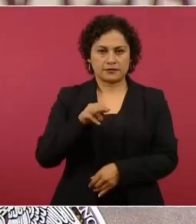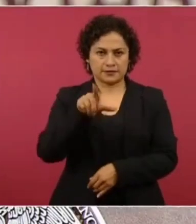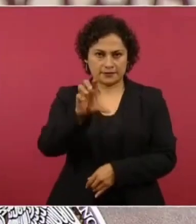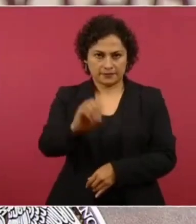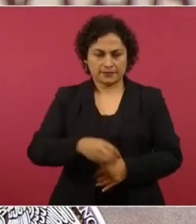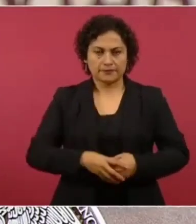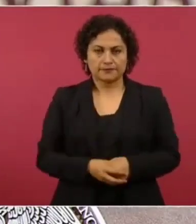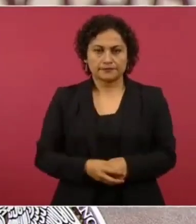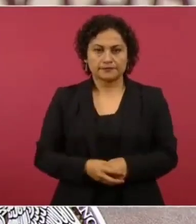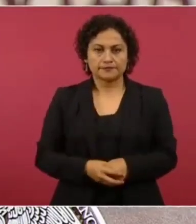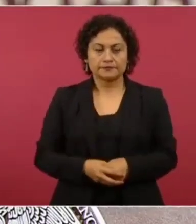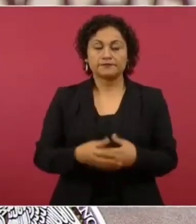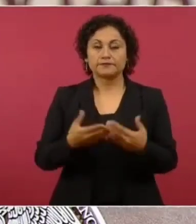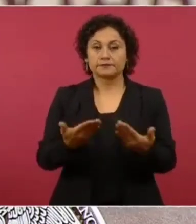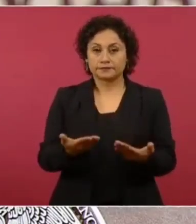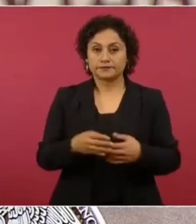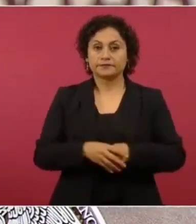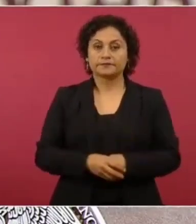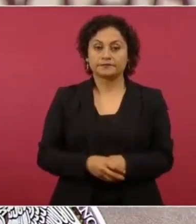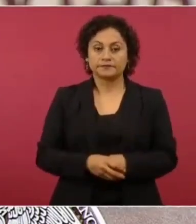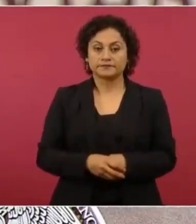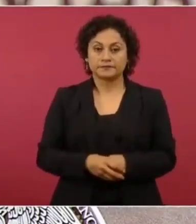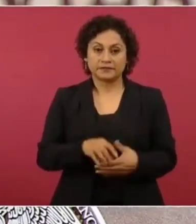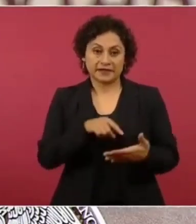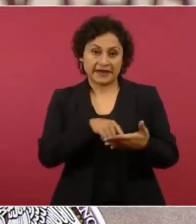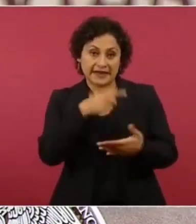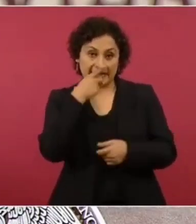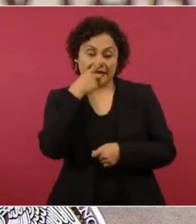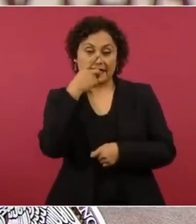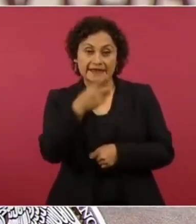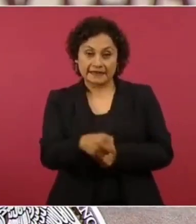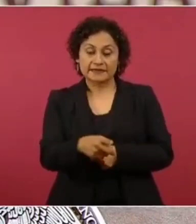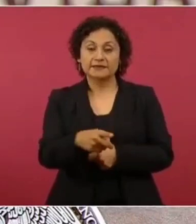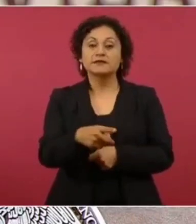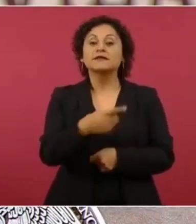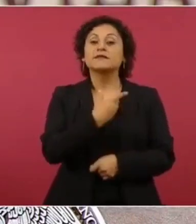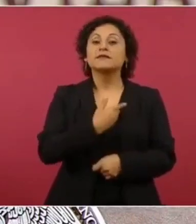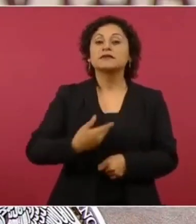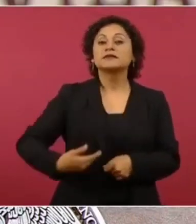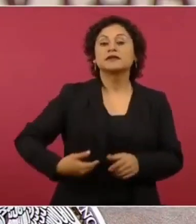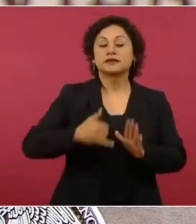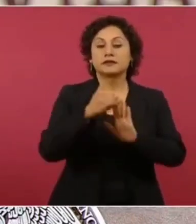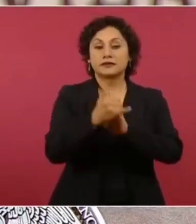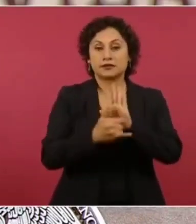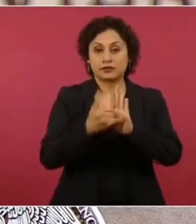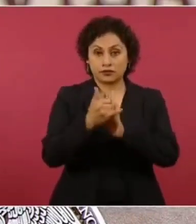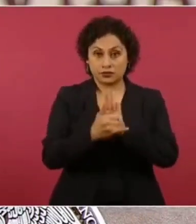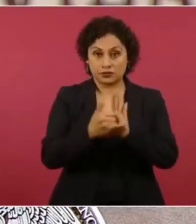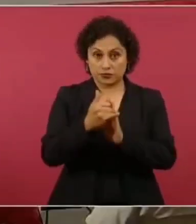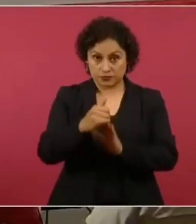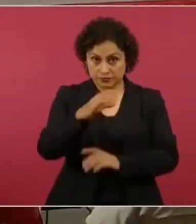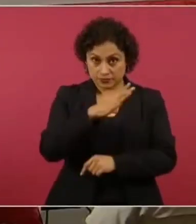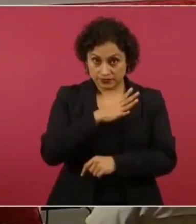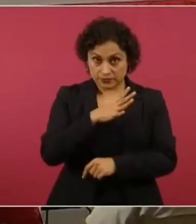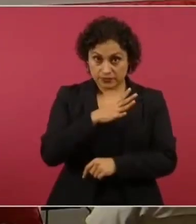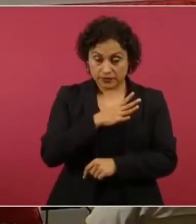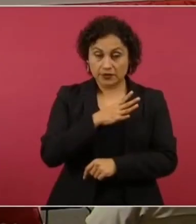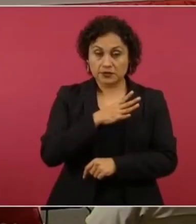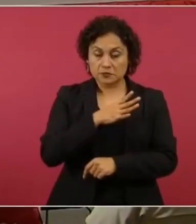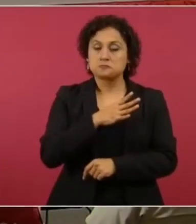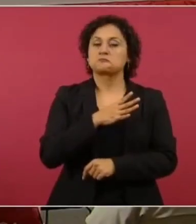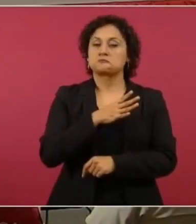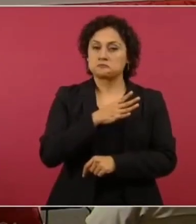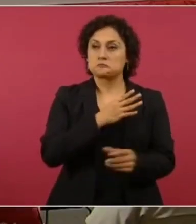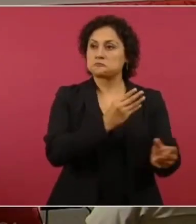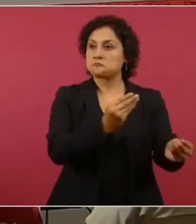El canal del presidente de México de YouTube, donde ha sido reconocido como uno de los